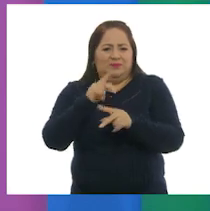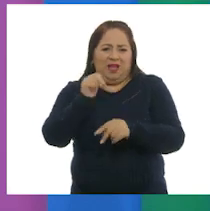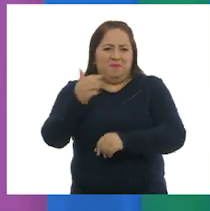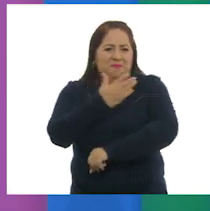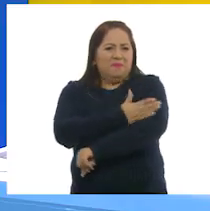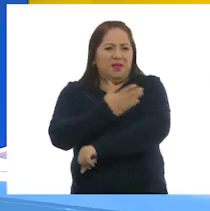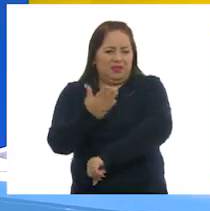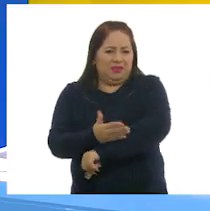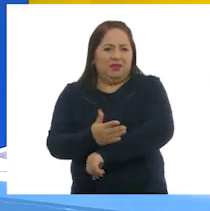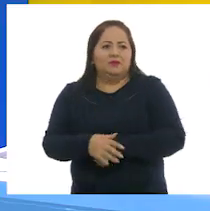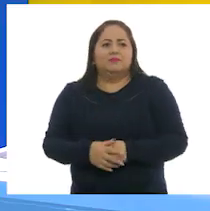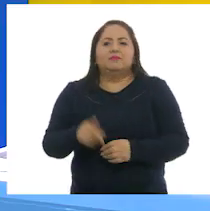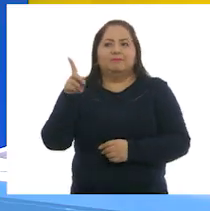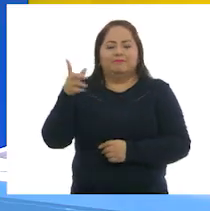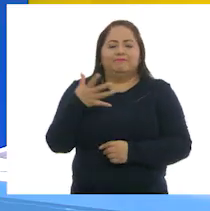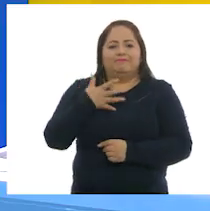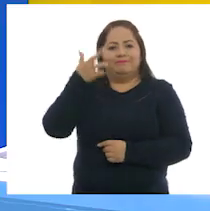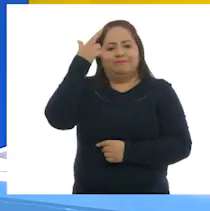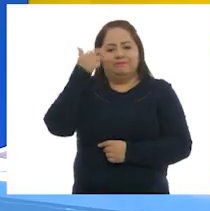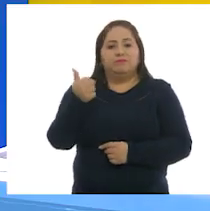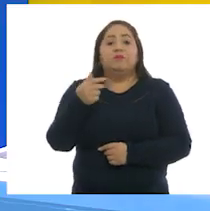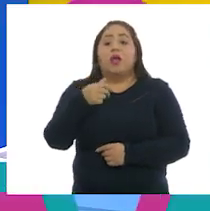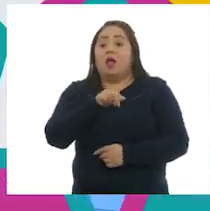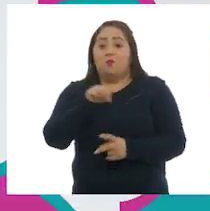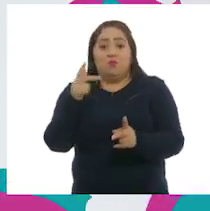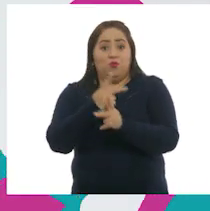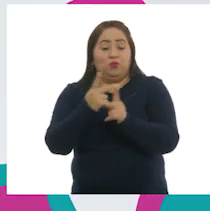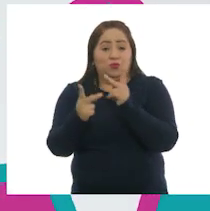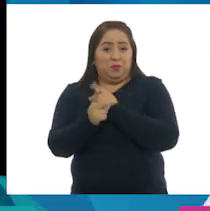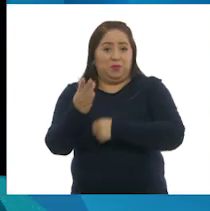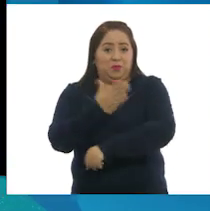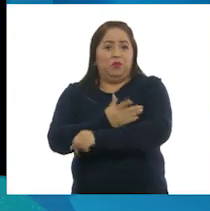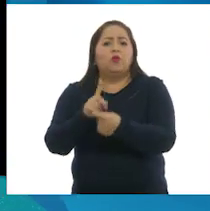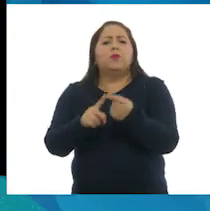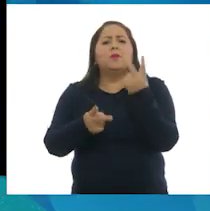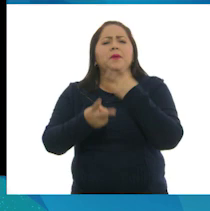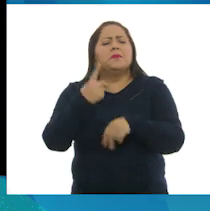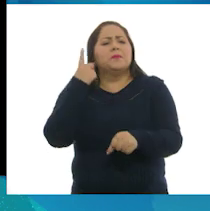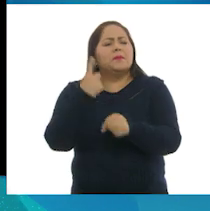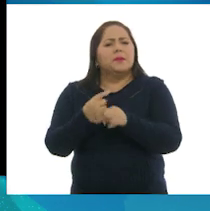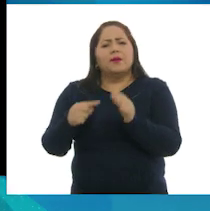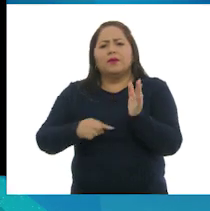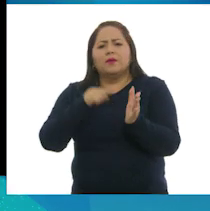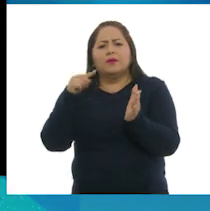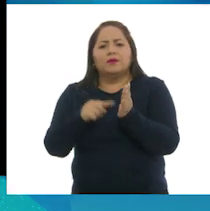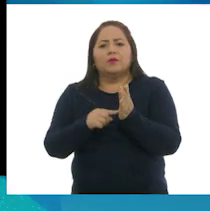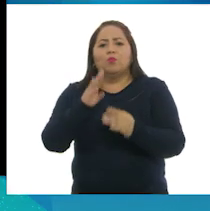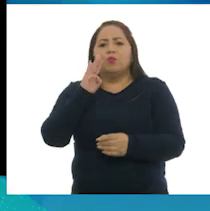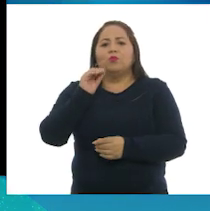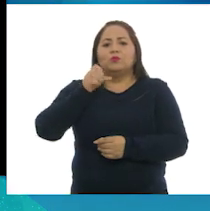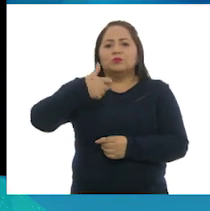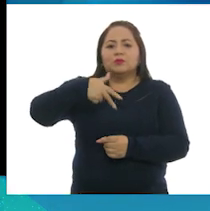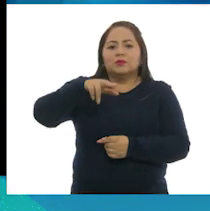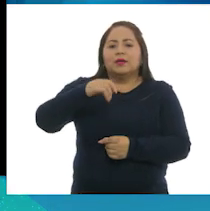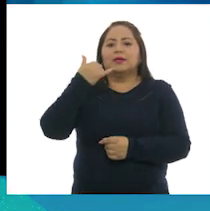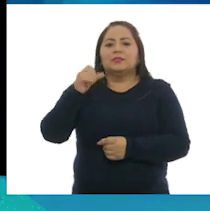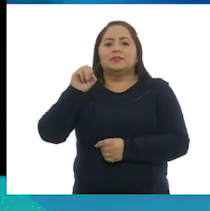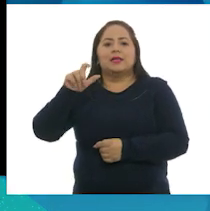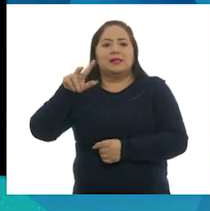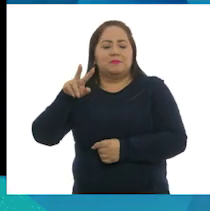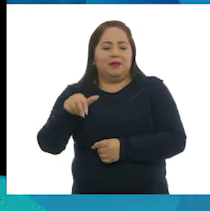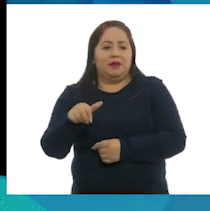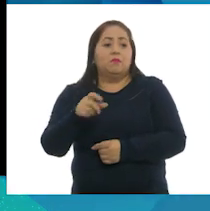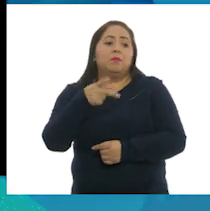maderables. Tienes razón. Los productos maderables se obtienen principalmente del bosque y de la selva.